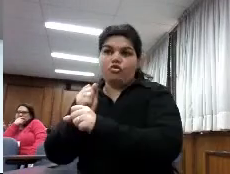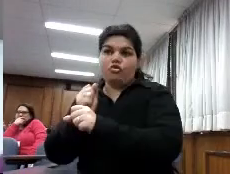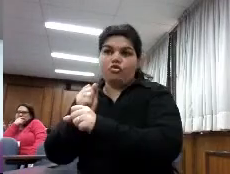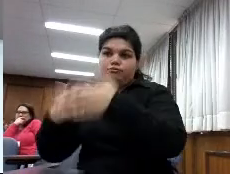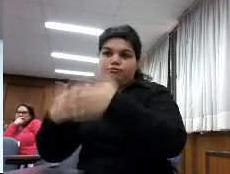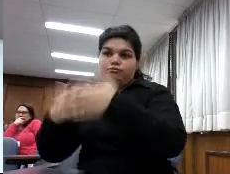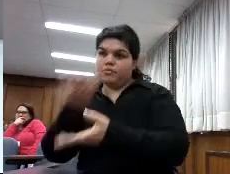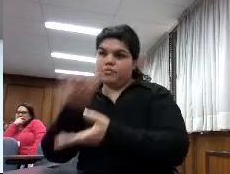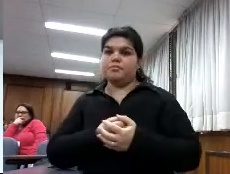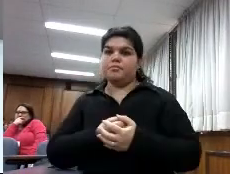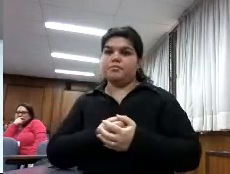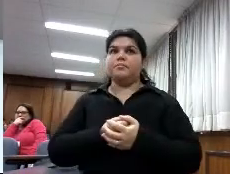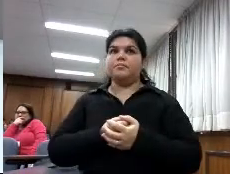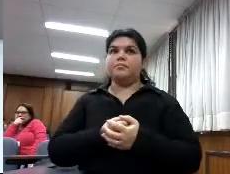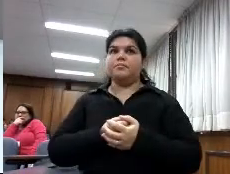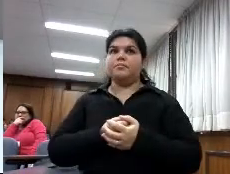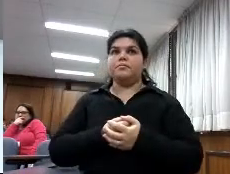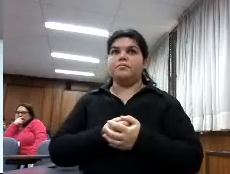¿me va a agua? ¿vale?